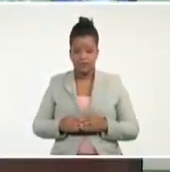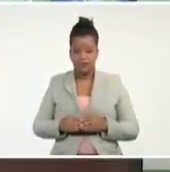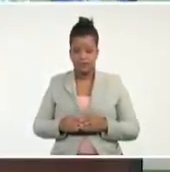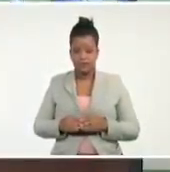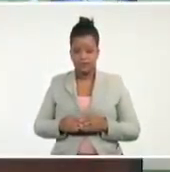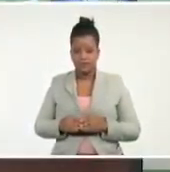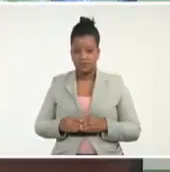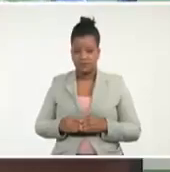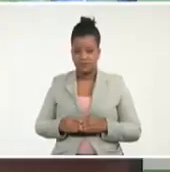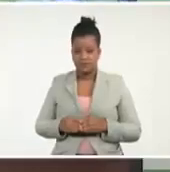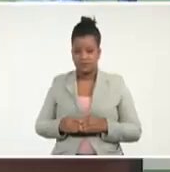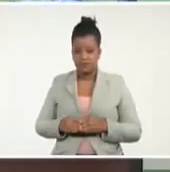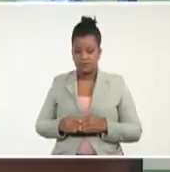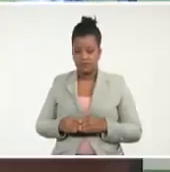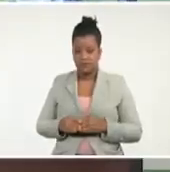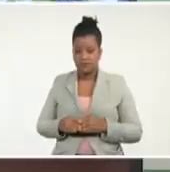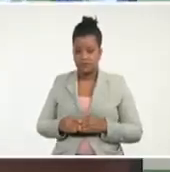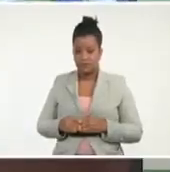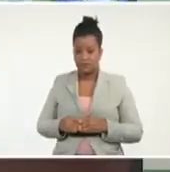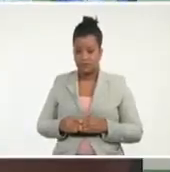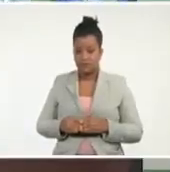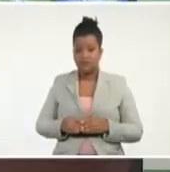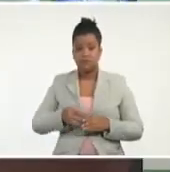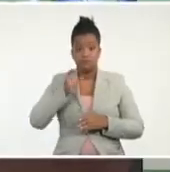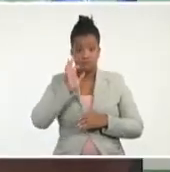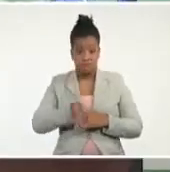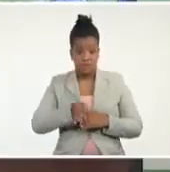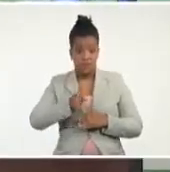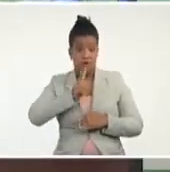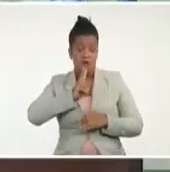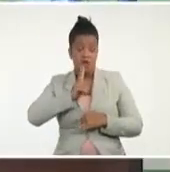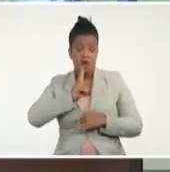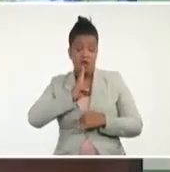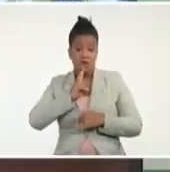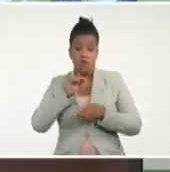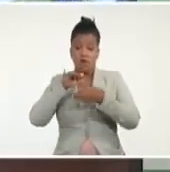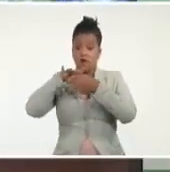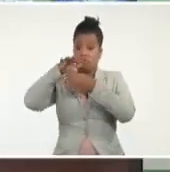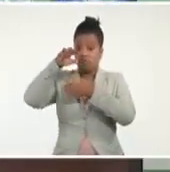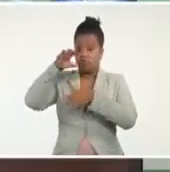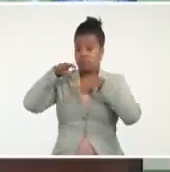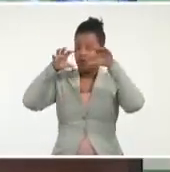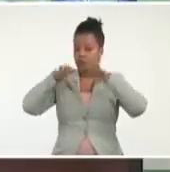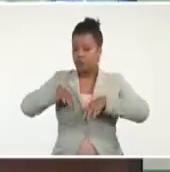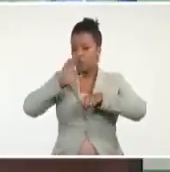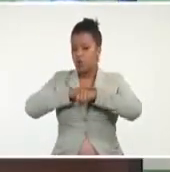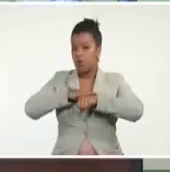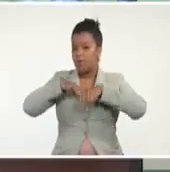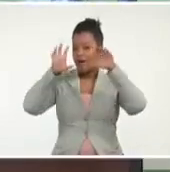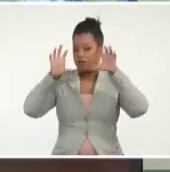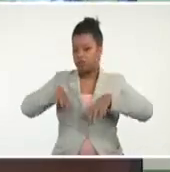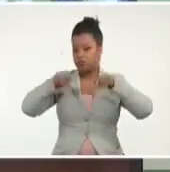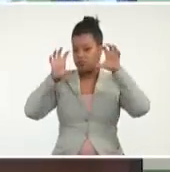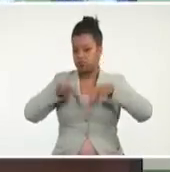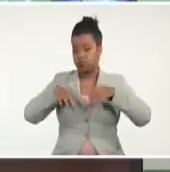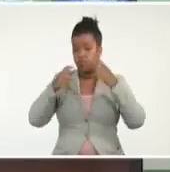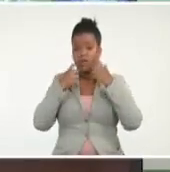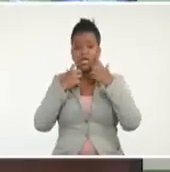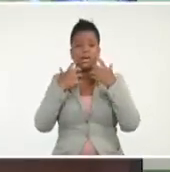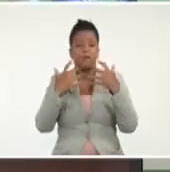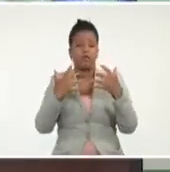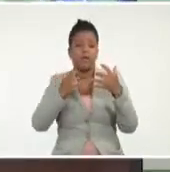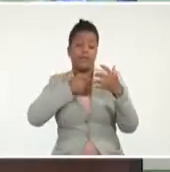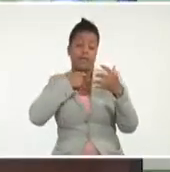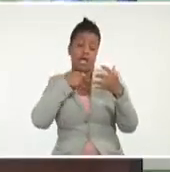por lo tanto la inundación por la lluvia es muy importante si nos cae